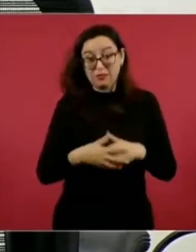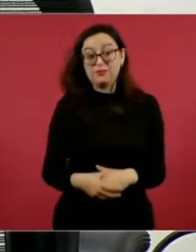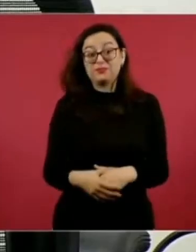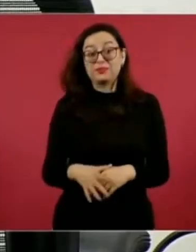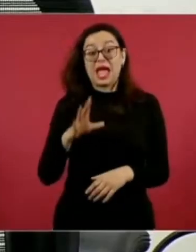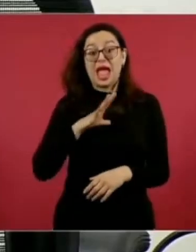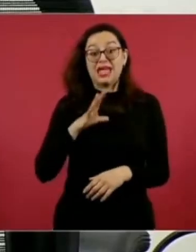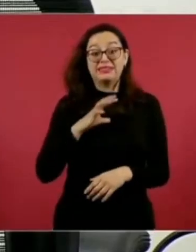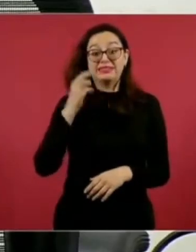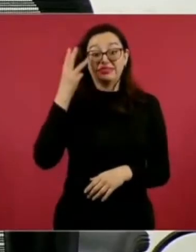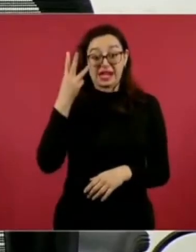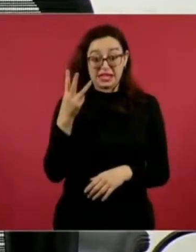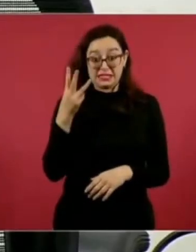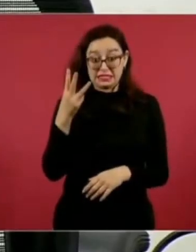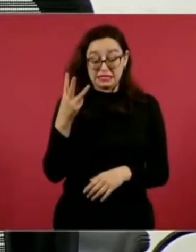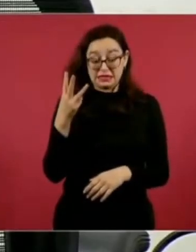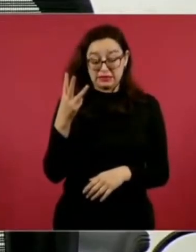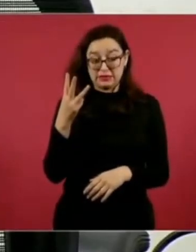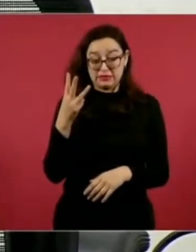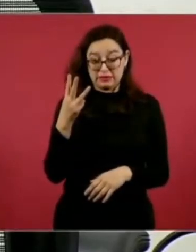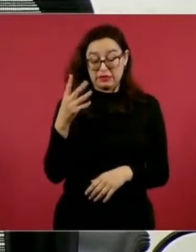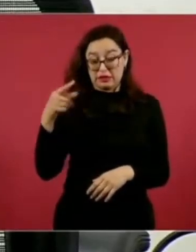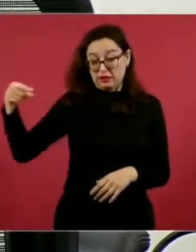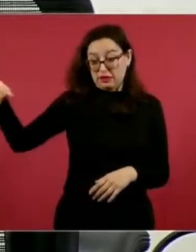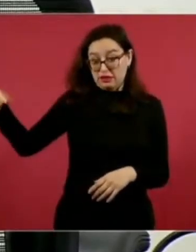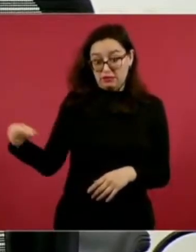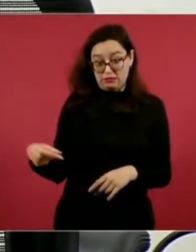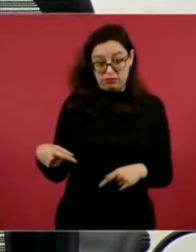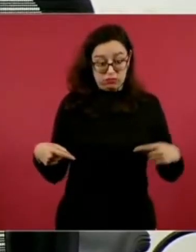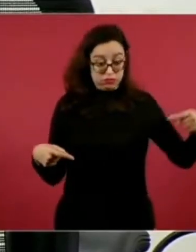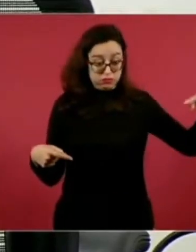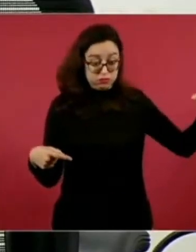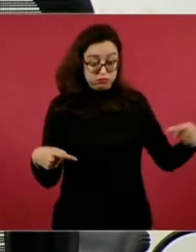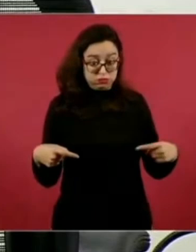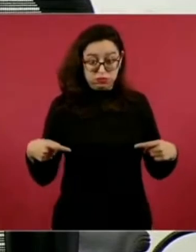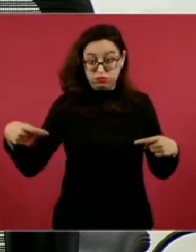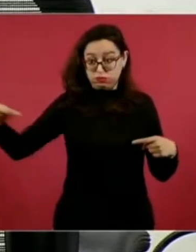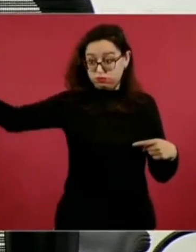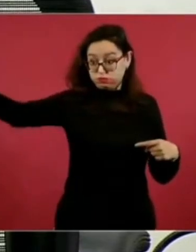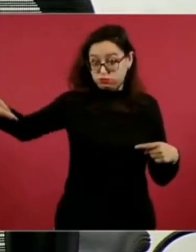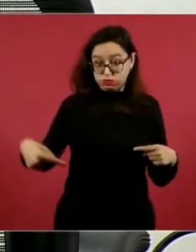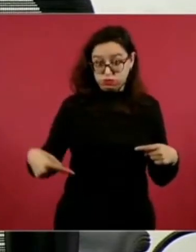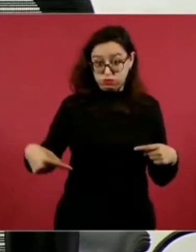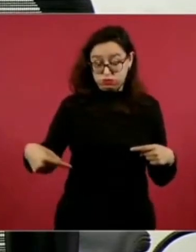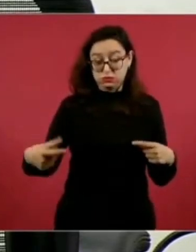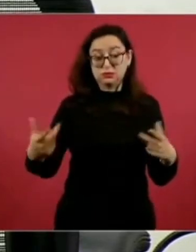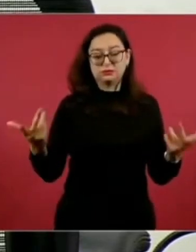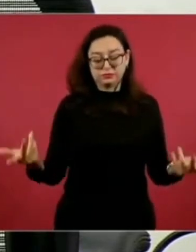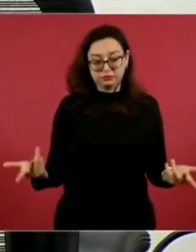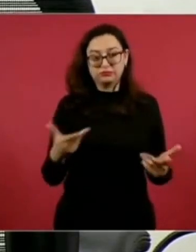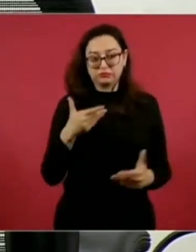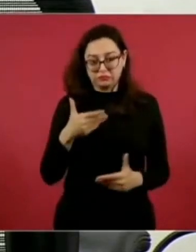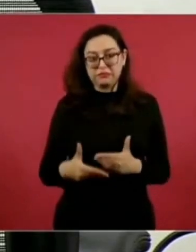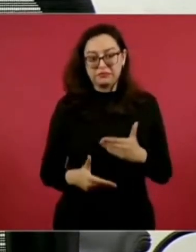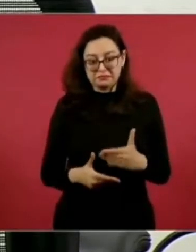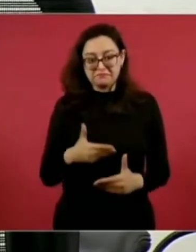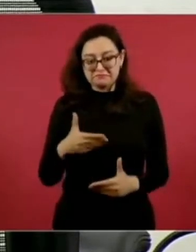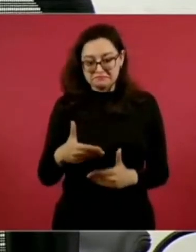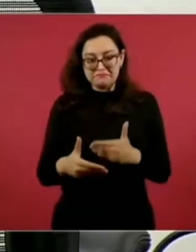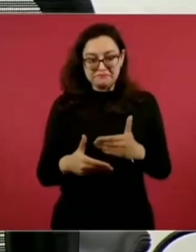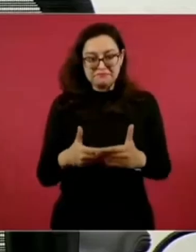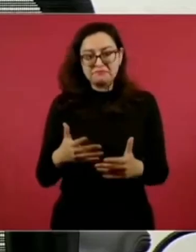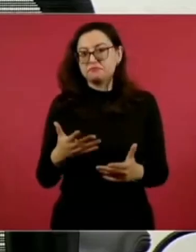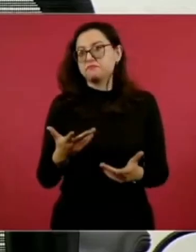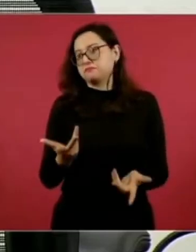frentes, que es el ingreso directo de las galerías, hay avances muy importantes. Se ha avanzado